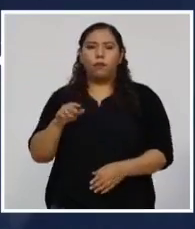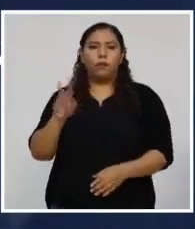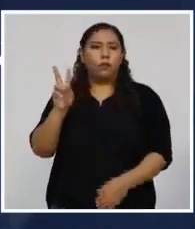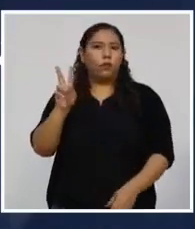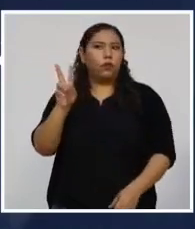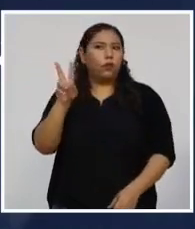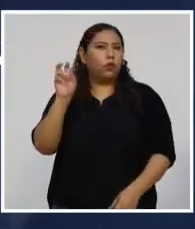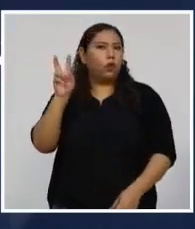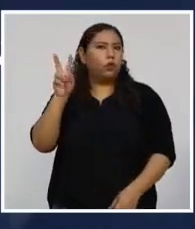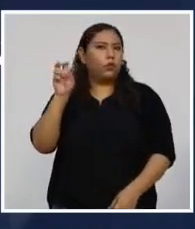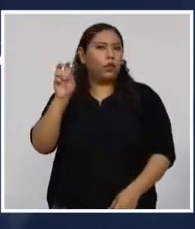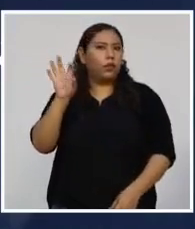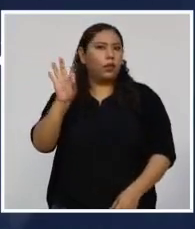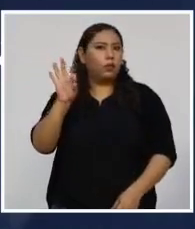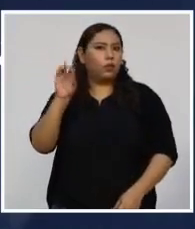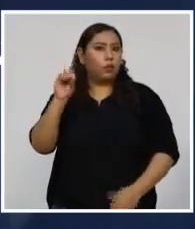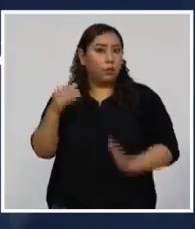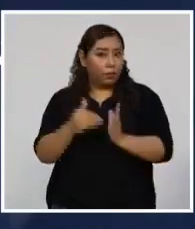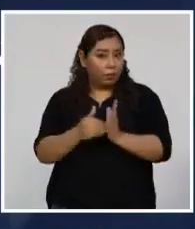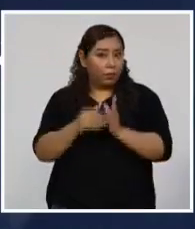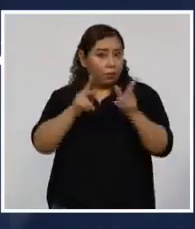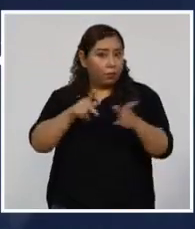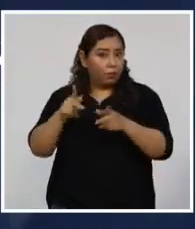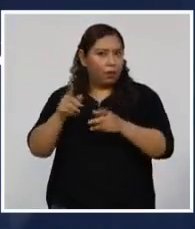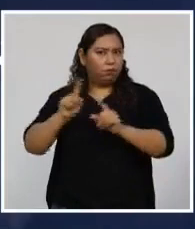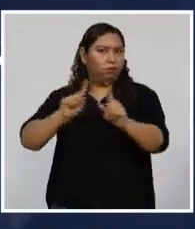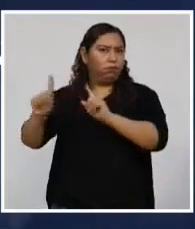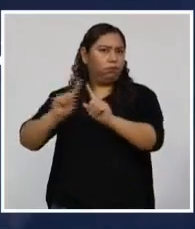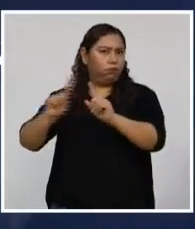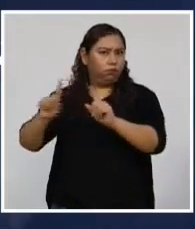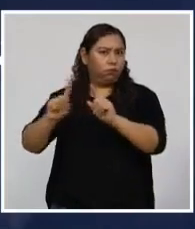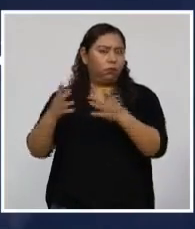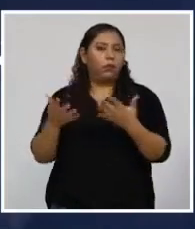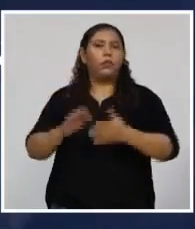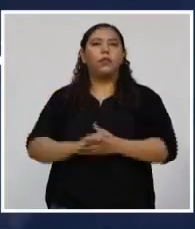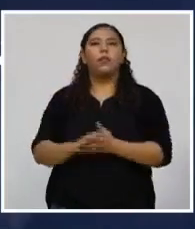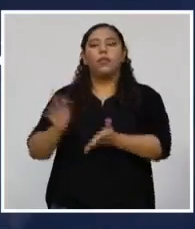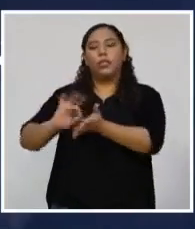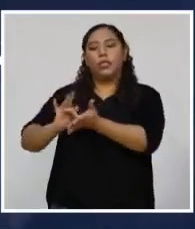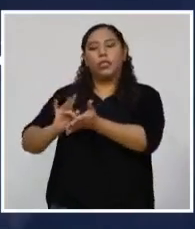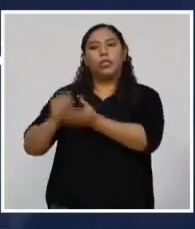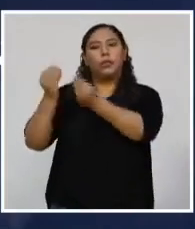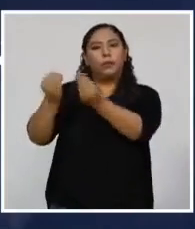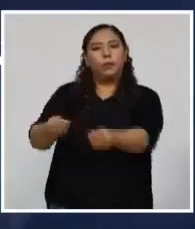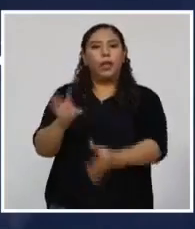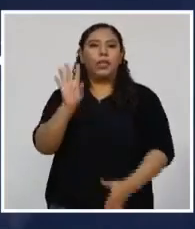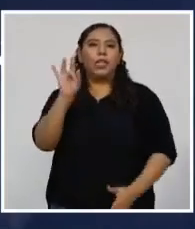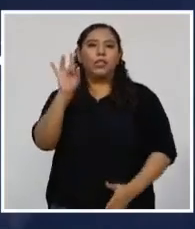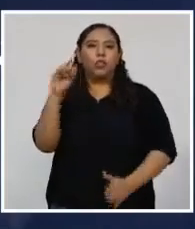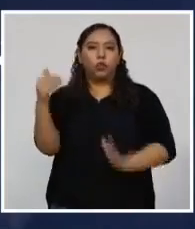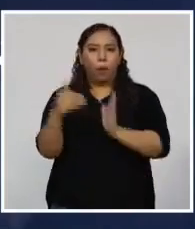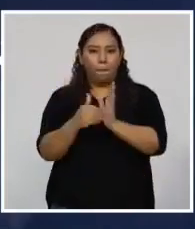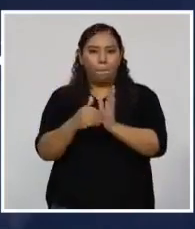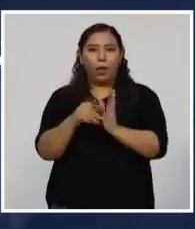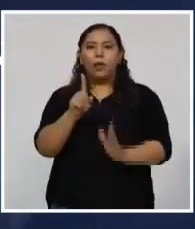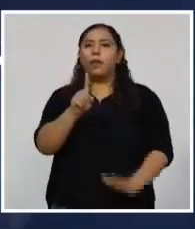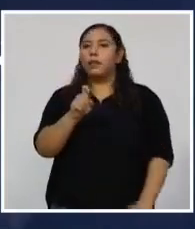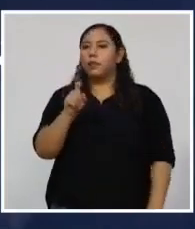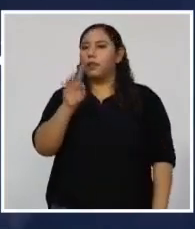personas, se han entregado más de 18 mil tratamientos, exactamente 18 mil